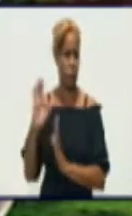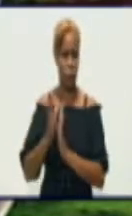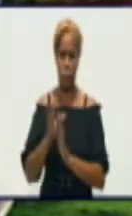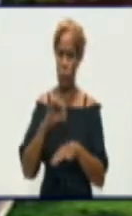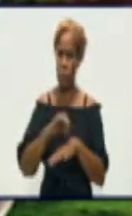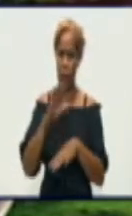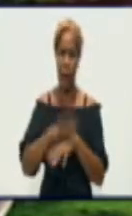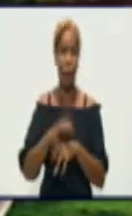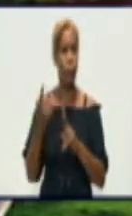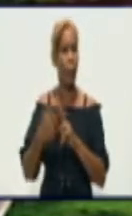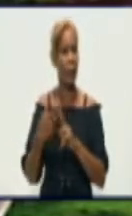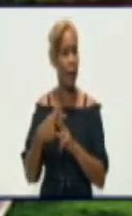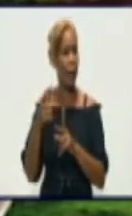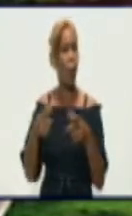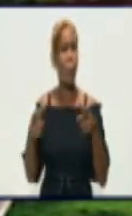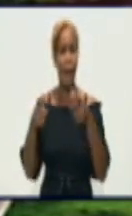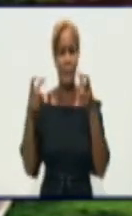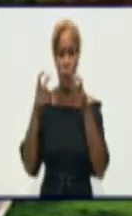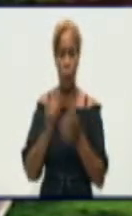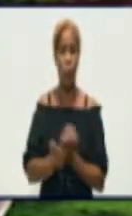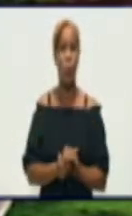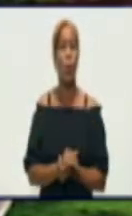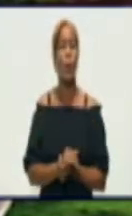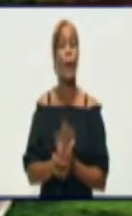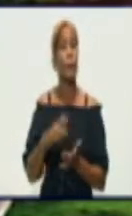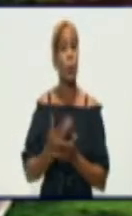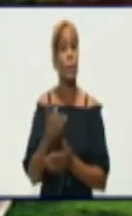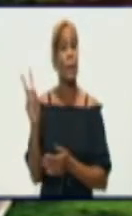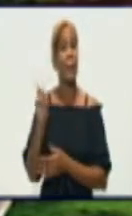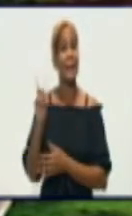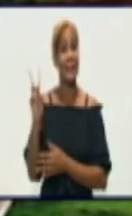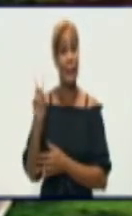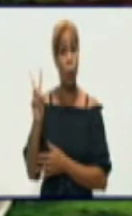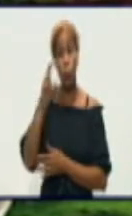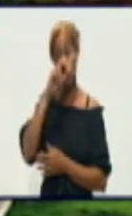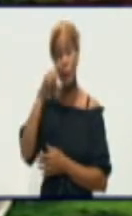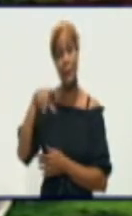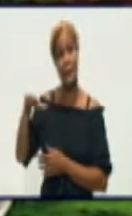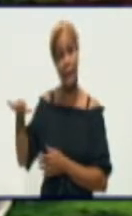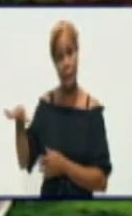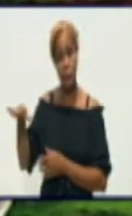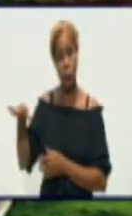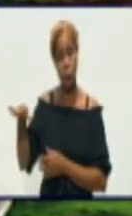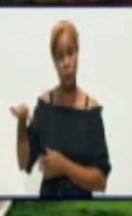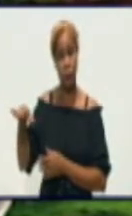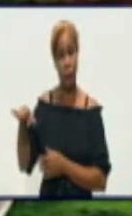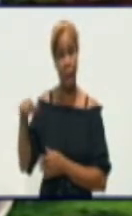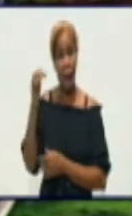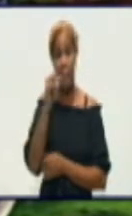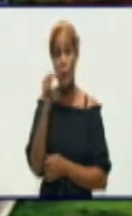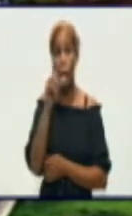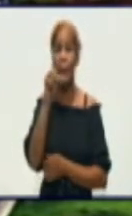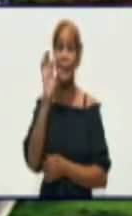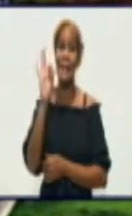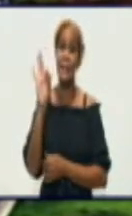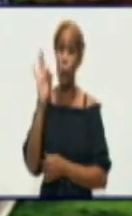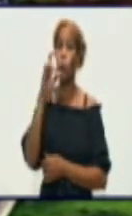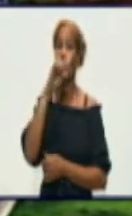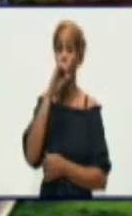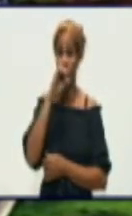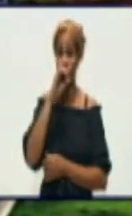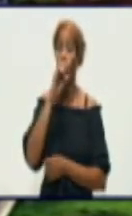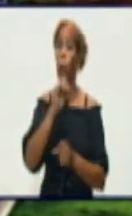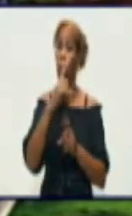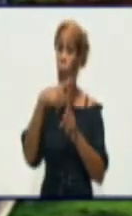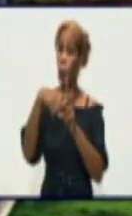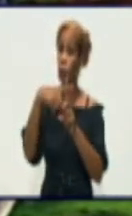Hoy 22 niños. Es decir, 22 pacientes en edad pediátrica positivos a la COVID-19. Y